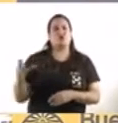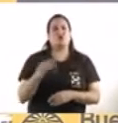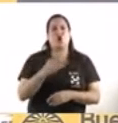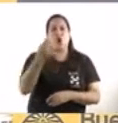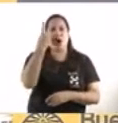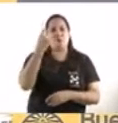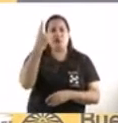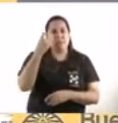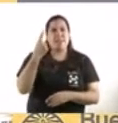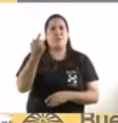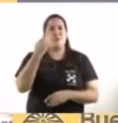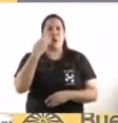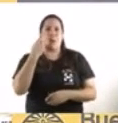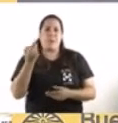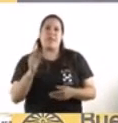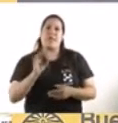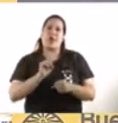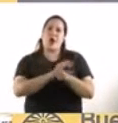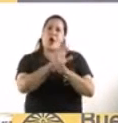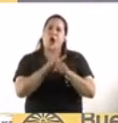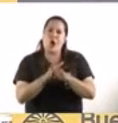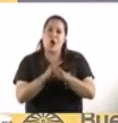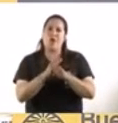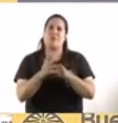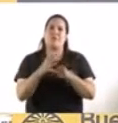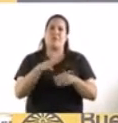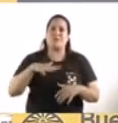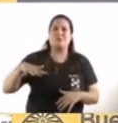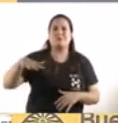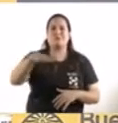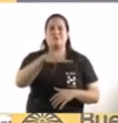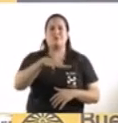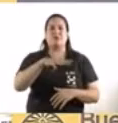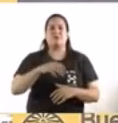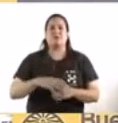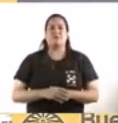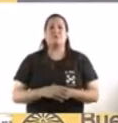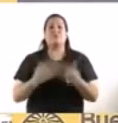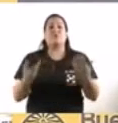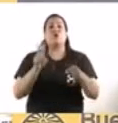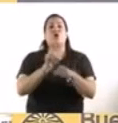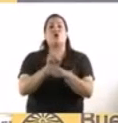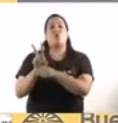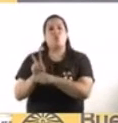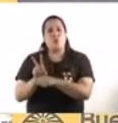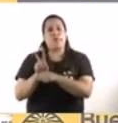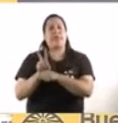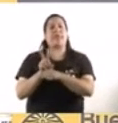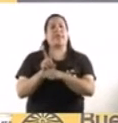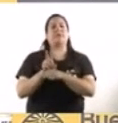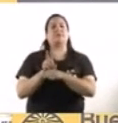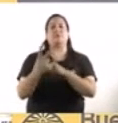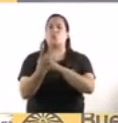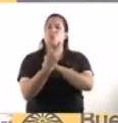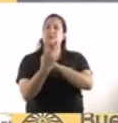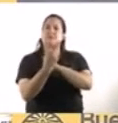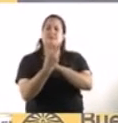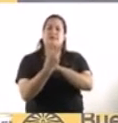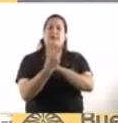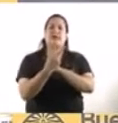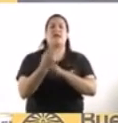por eso les pido una vez más que se cuiden, que cuiden a sus seres queridos, que cuiden a sus amigos,